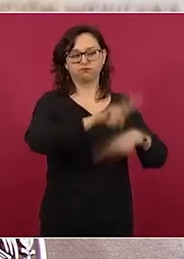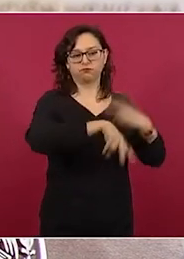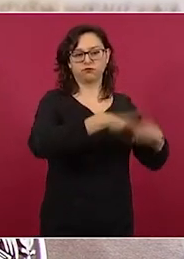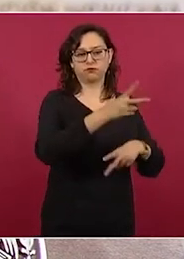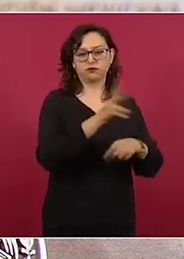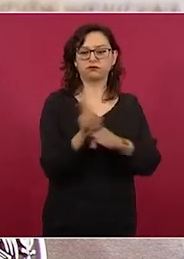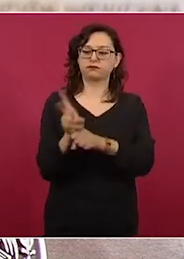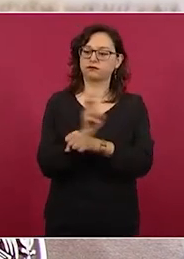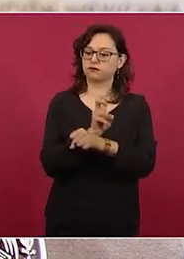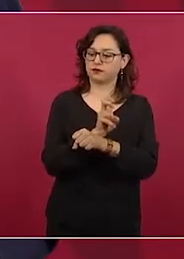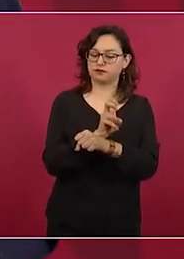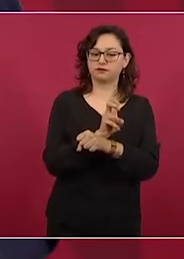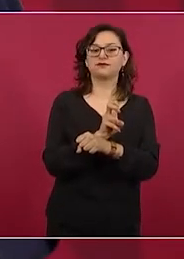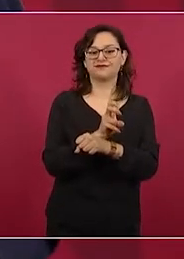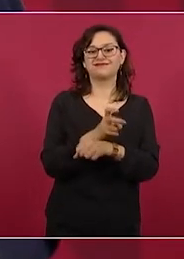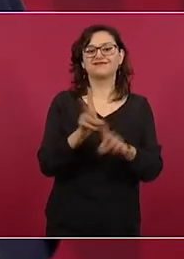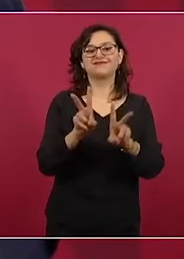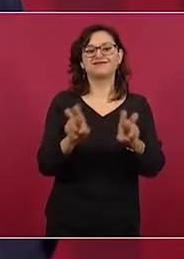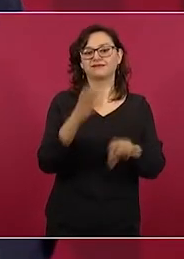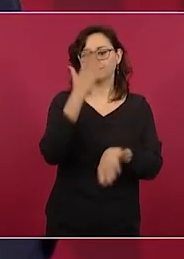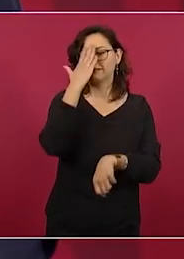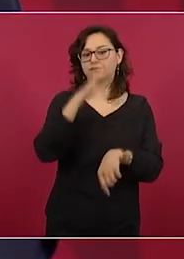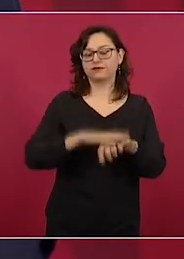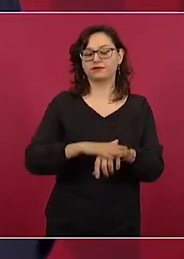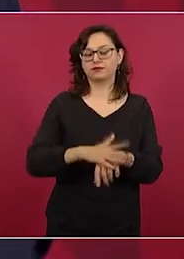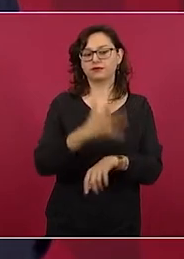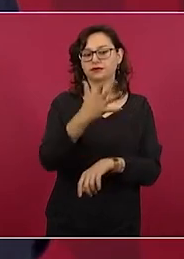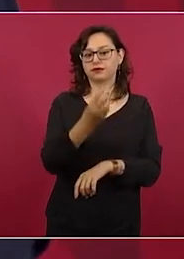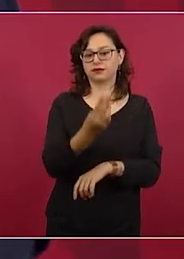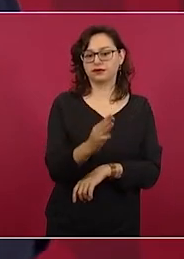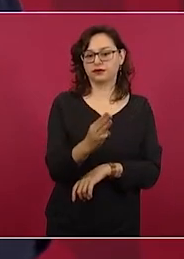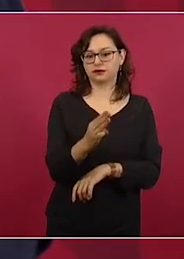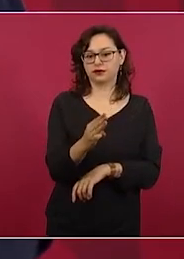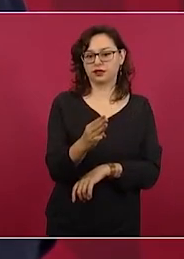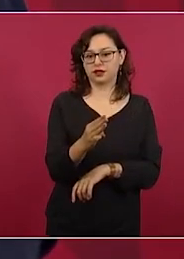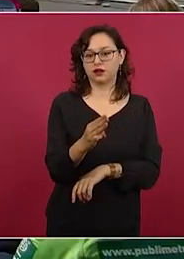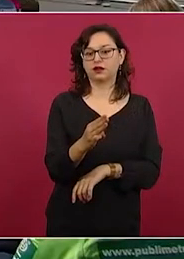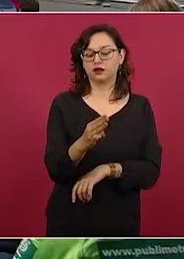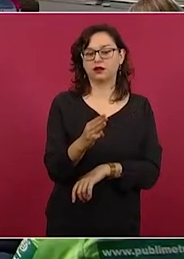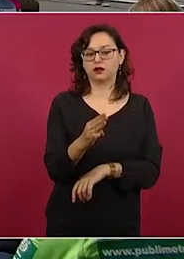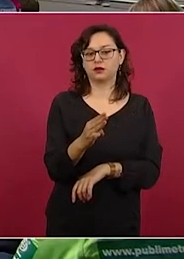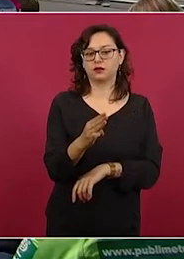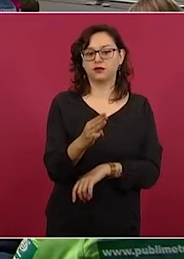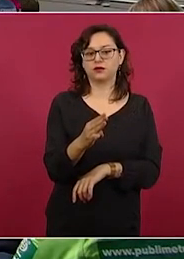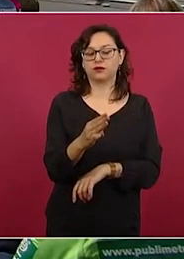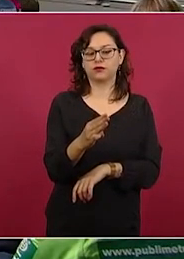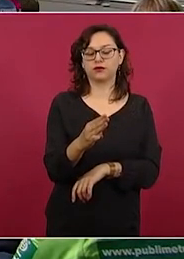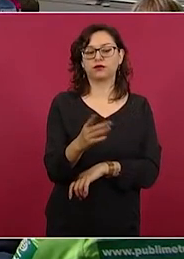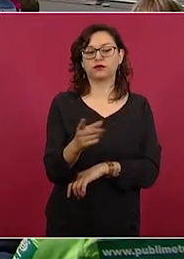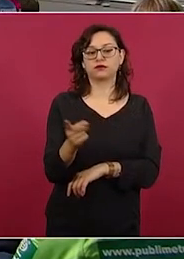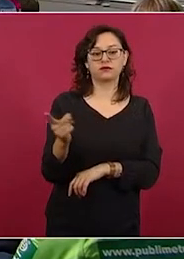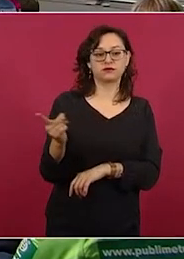Del 5 de mayo parece que la señora